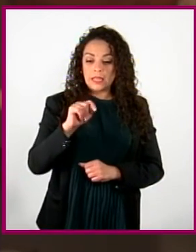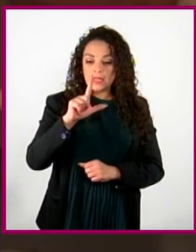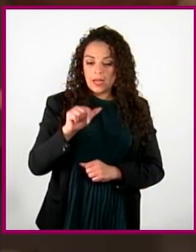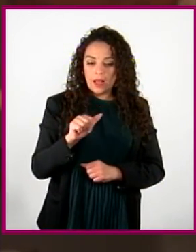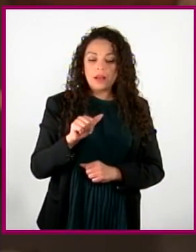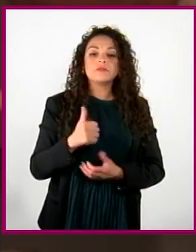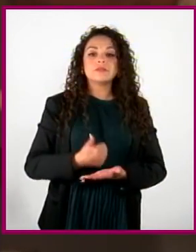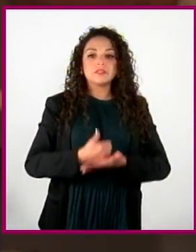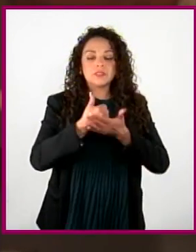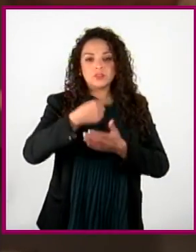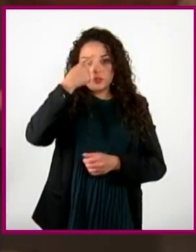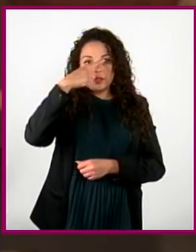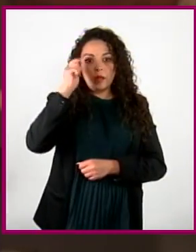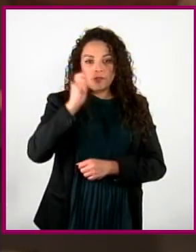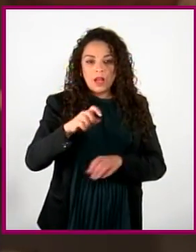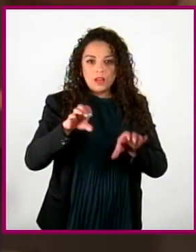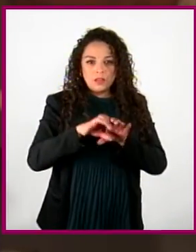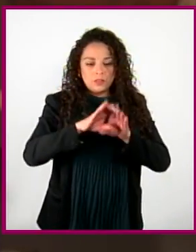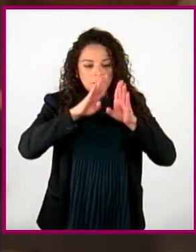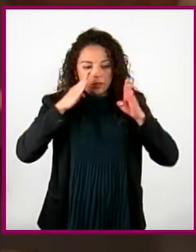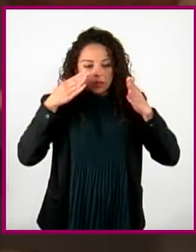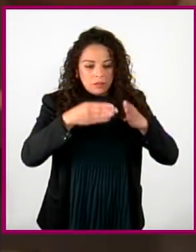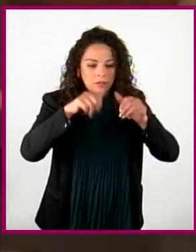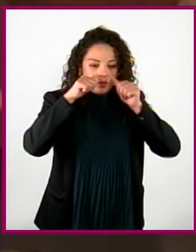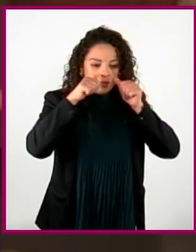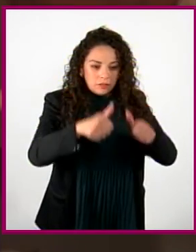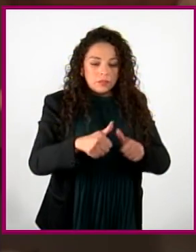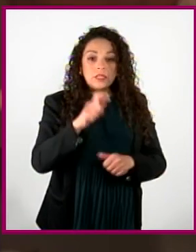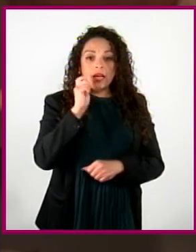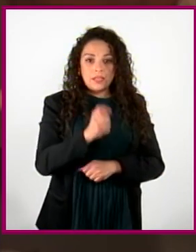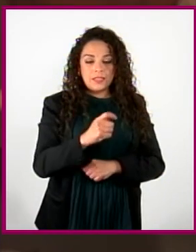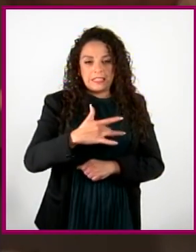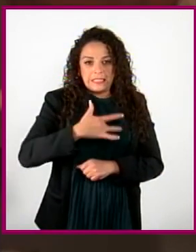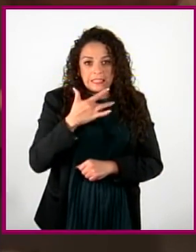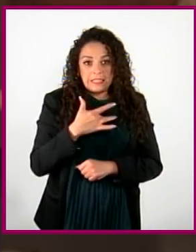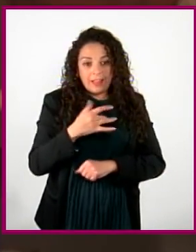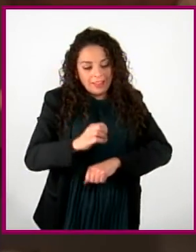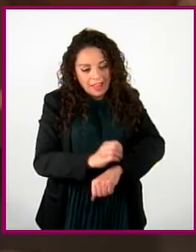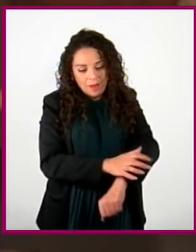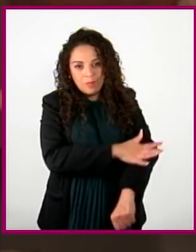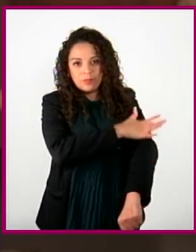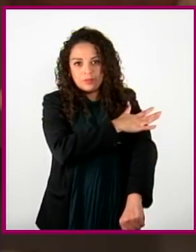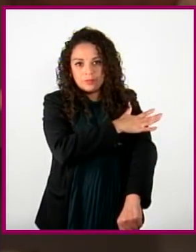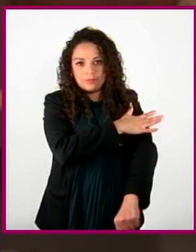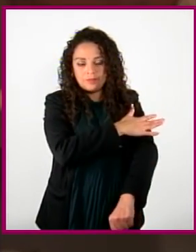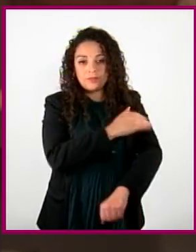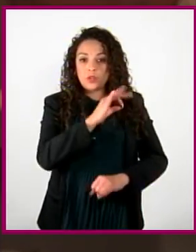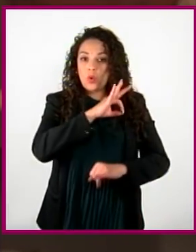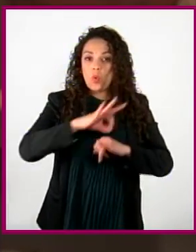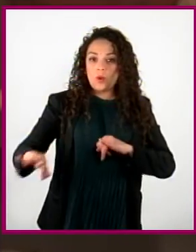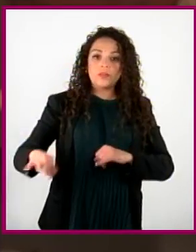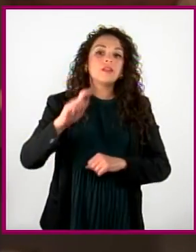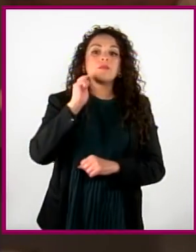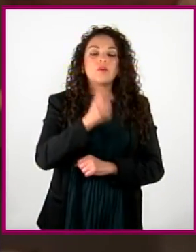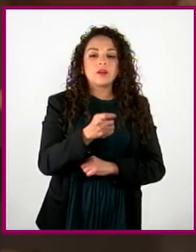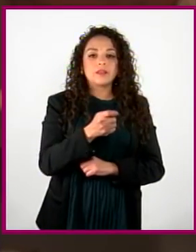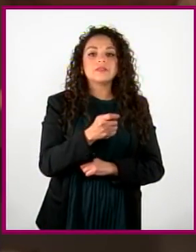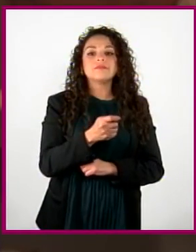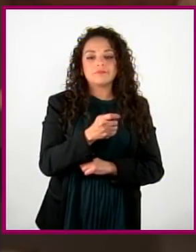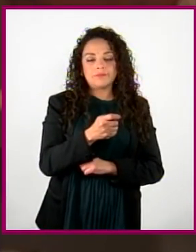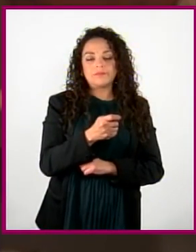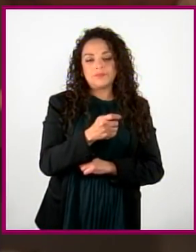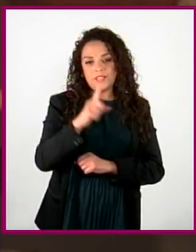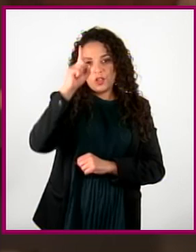práctica de atención. Esta vez centrada en las sensaciones de la emoción. Y para acabar tuvimos los siempre bien valorados